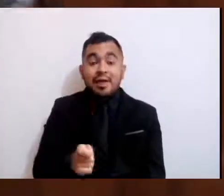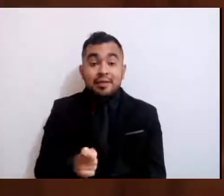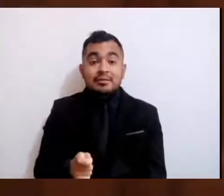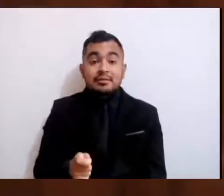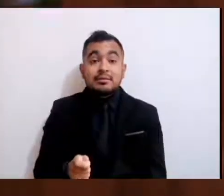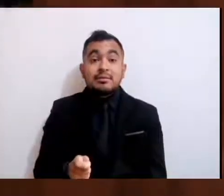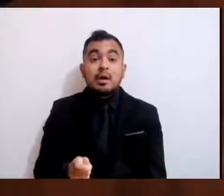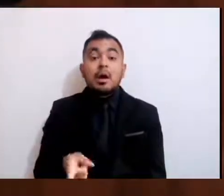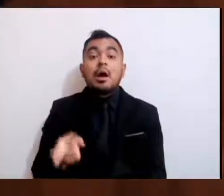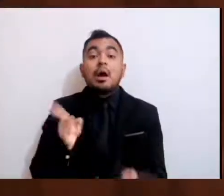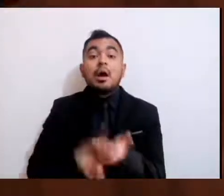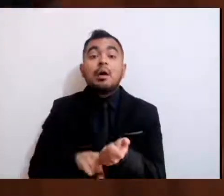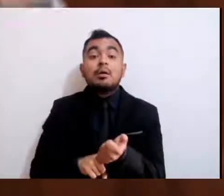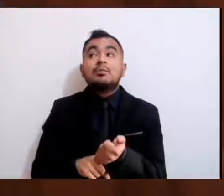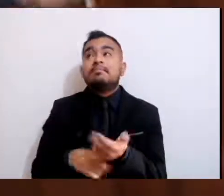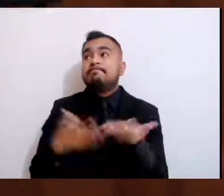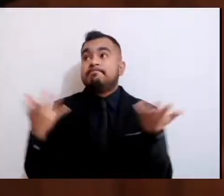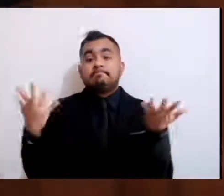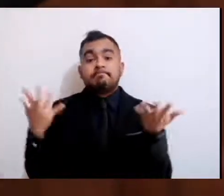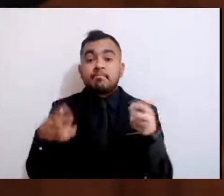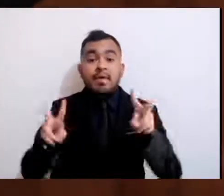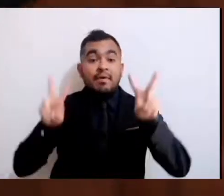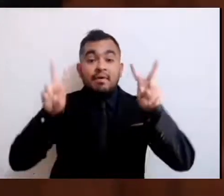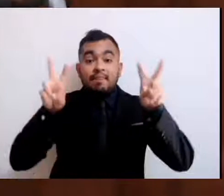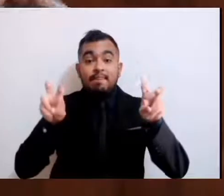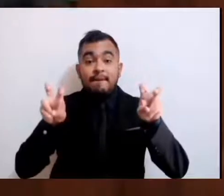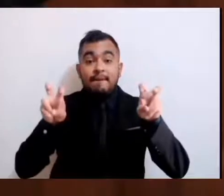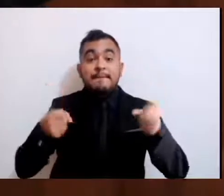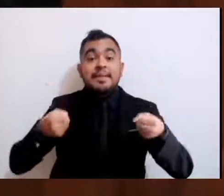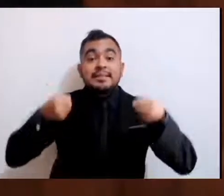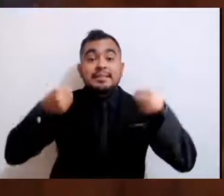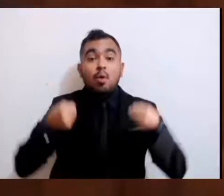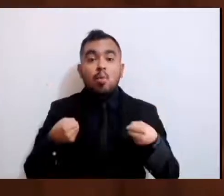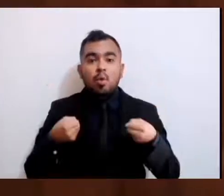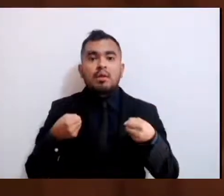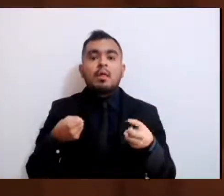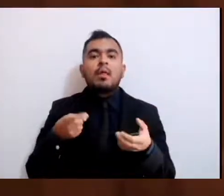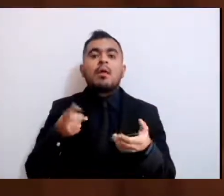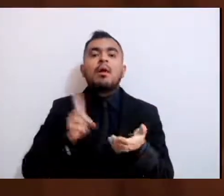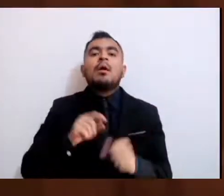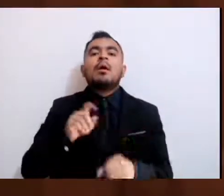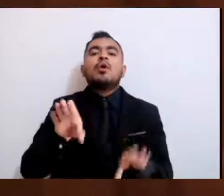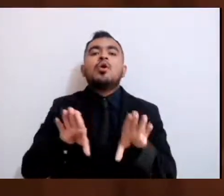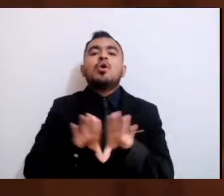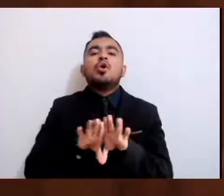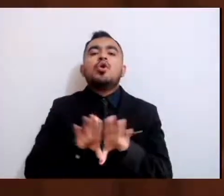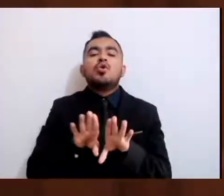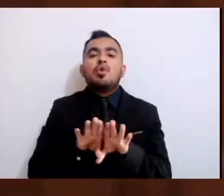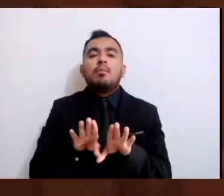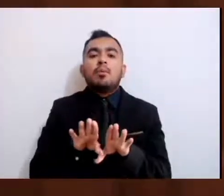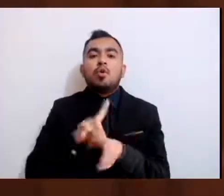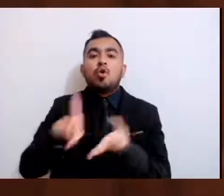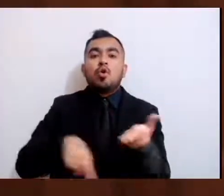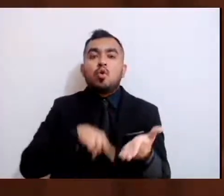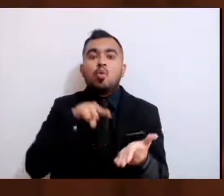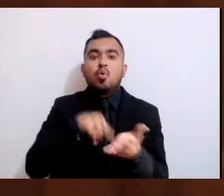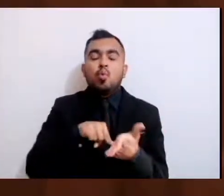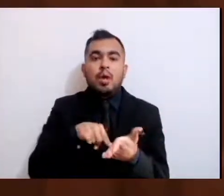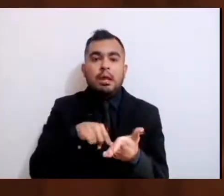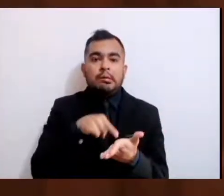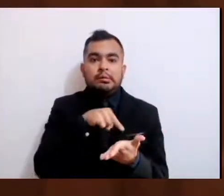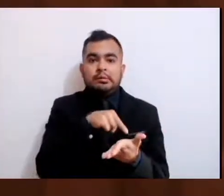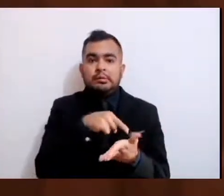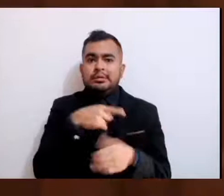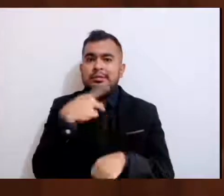por asunto de seguridad decretando un estado de sitio en ese municipio. Ese es otro problema